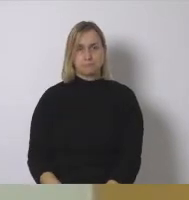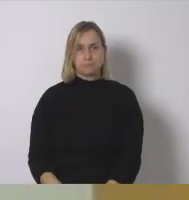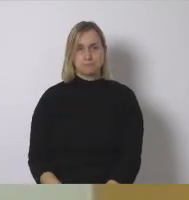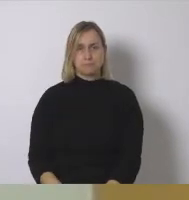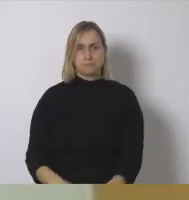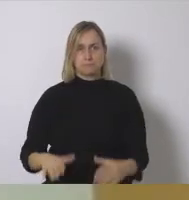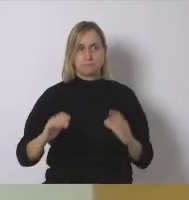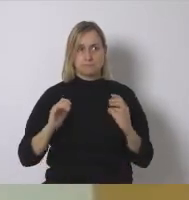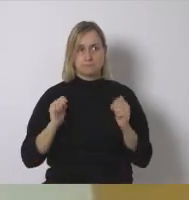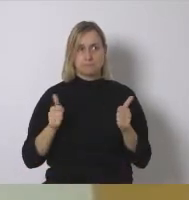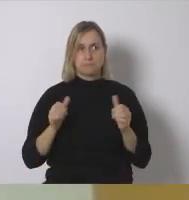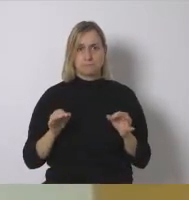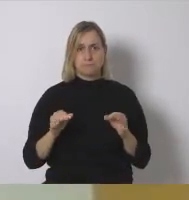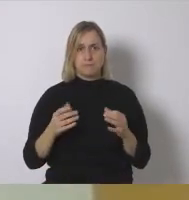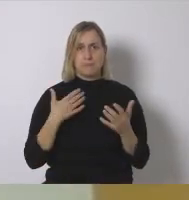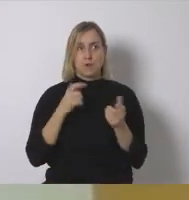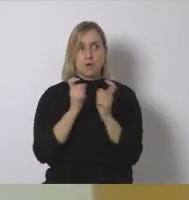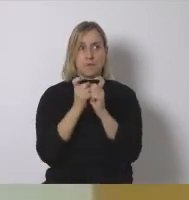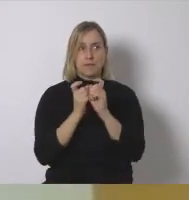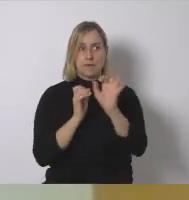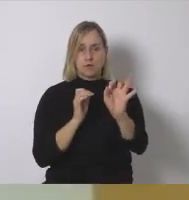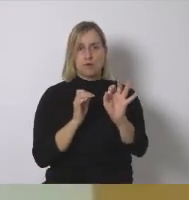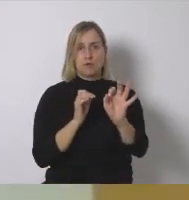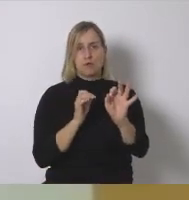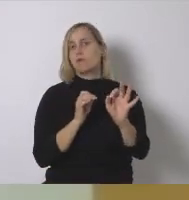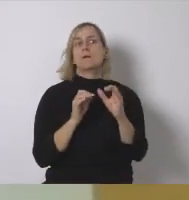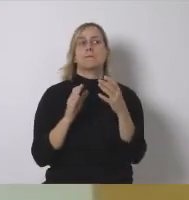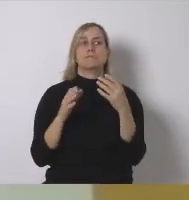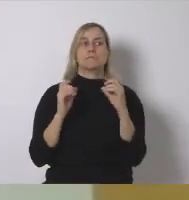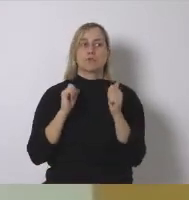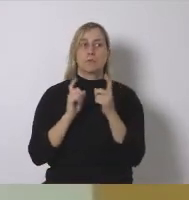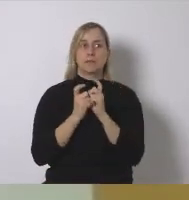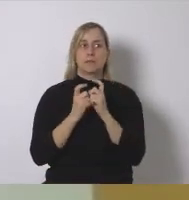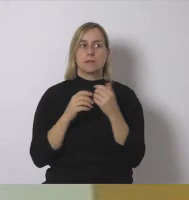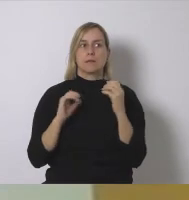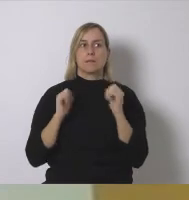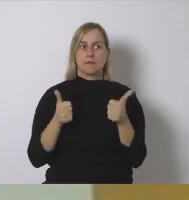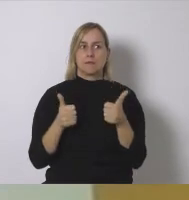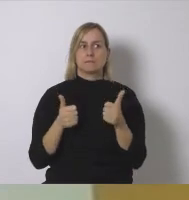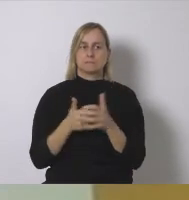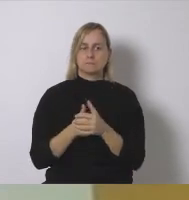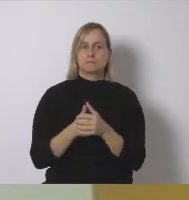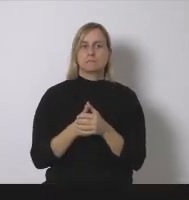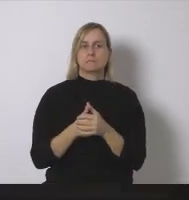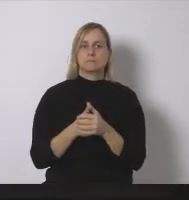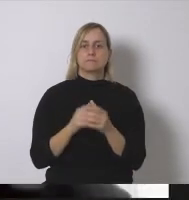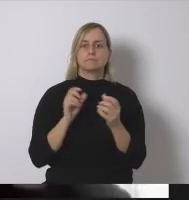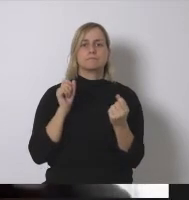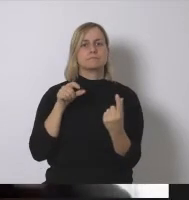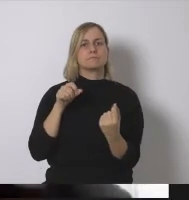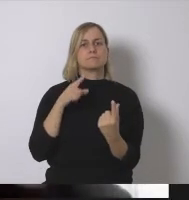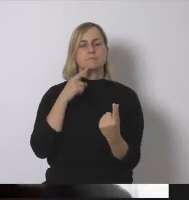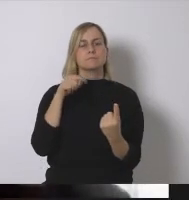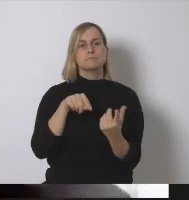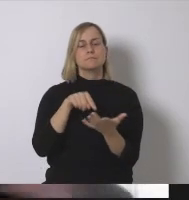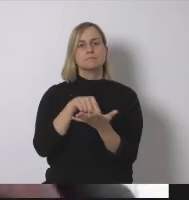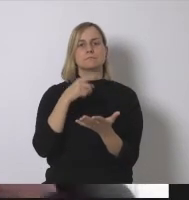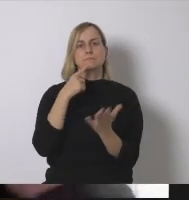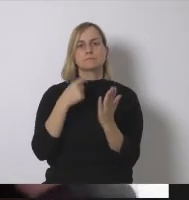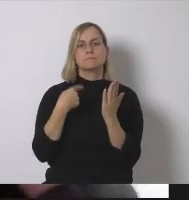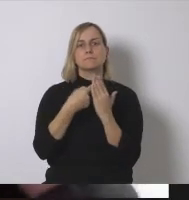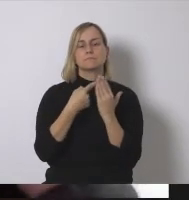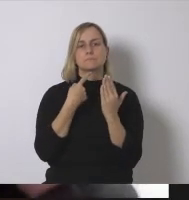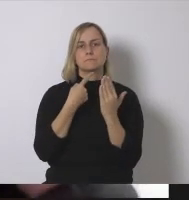a Roger simplemente un breve comentario antes de cederte la palabra Roger